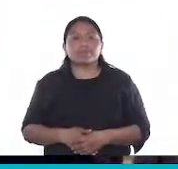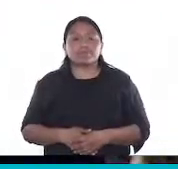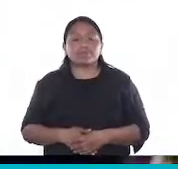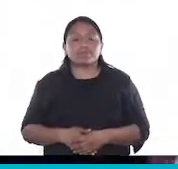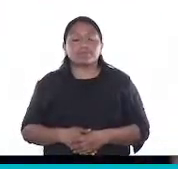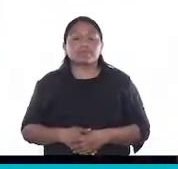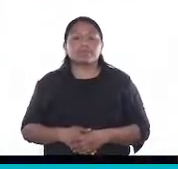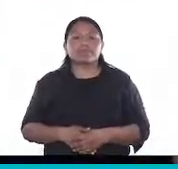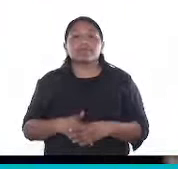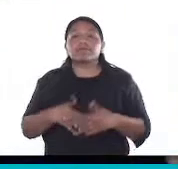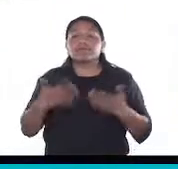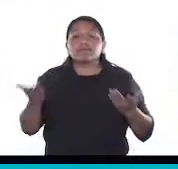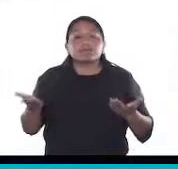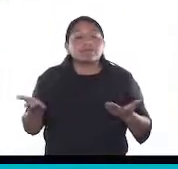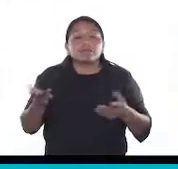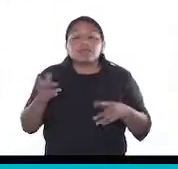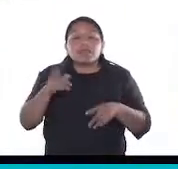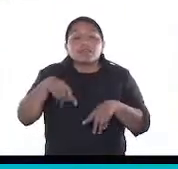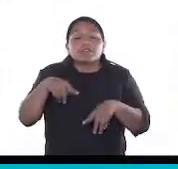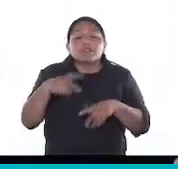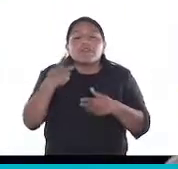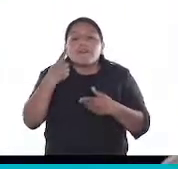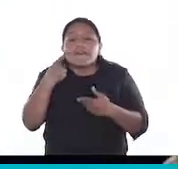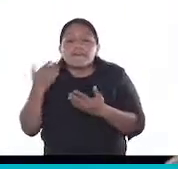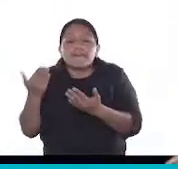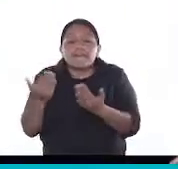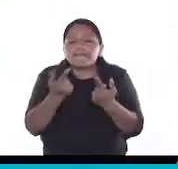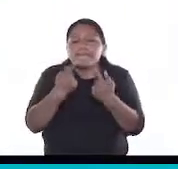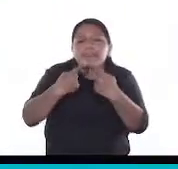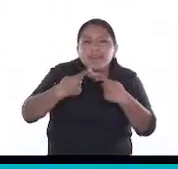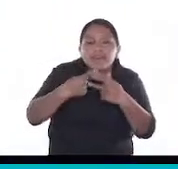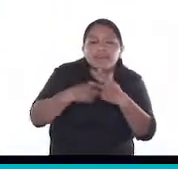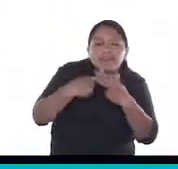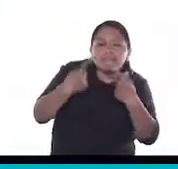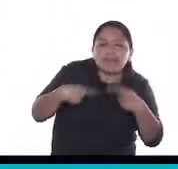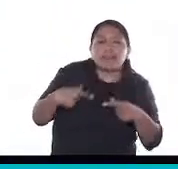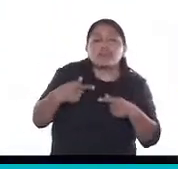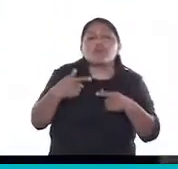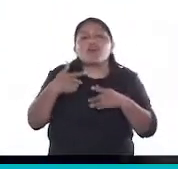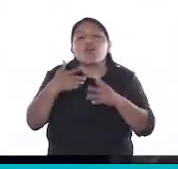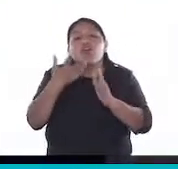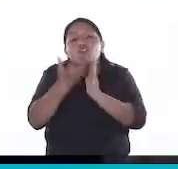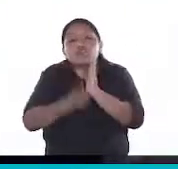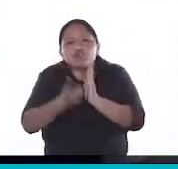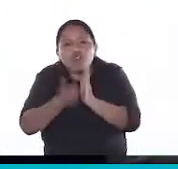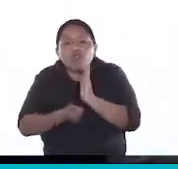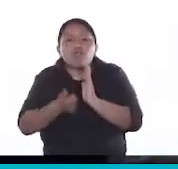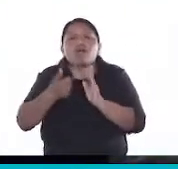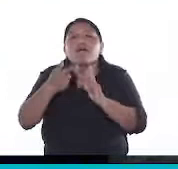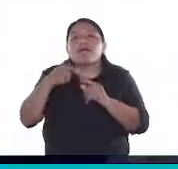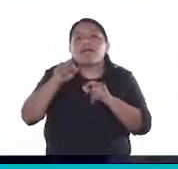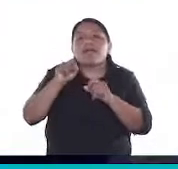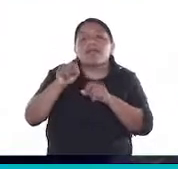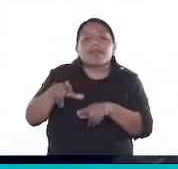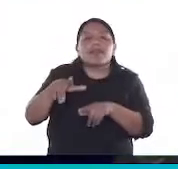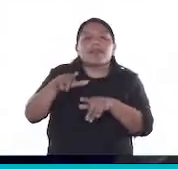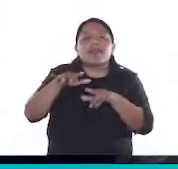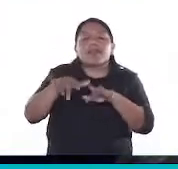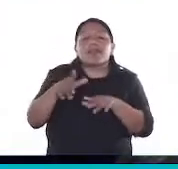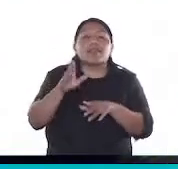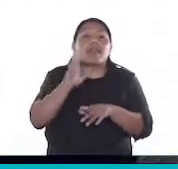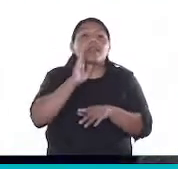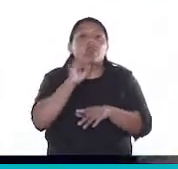Y no se tomaron tampoco el tiempo de explorar distintas herramientas como los softwares que se usan en algunas cárceles de algunos estados